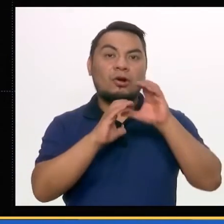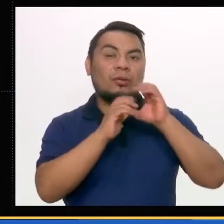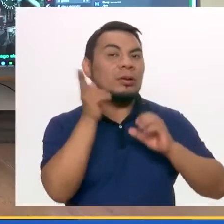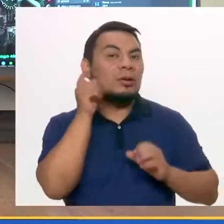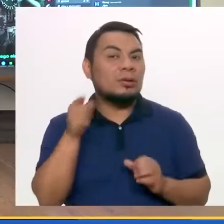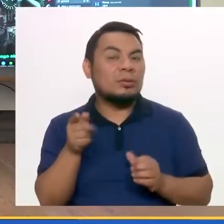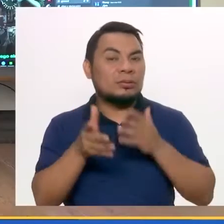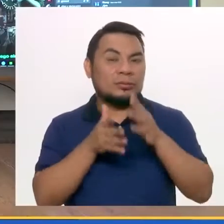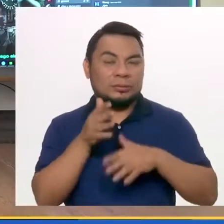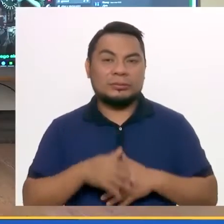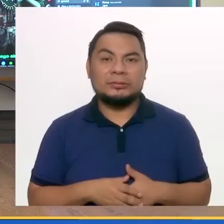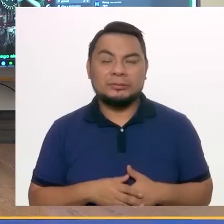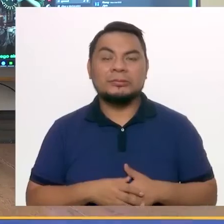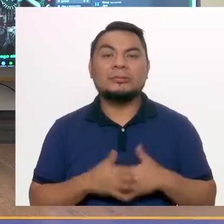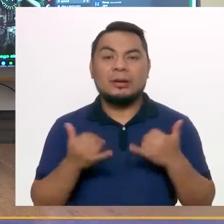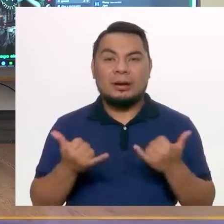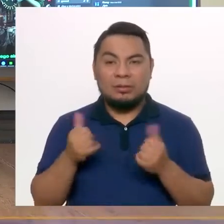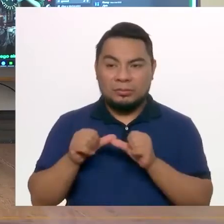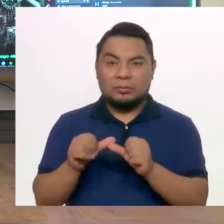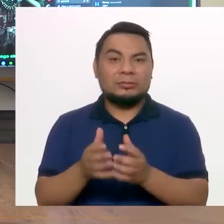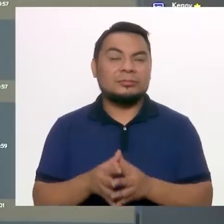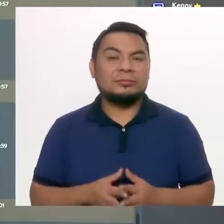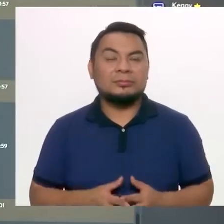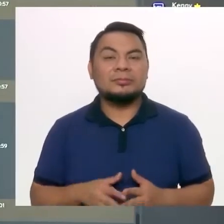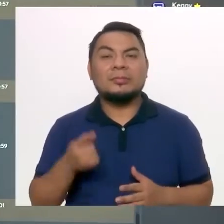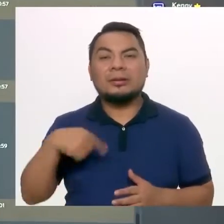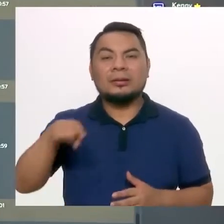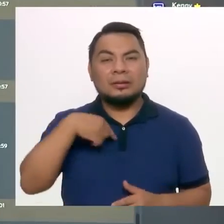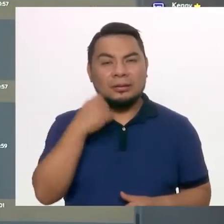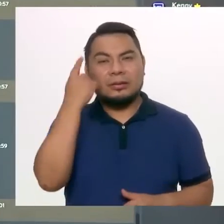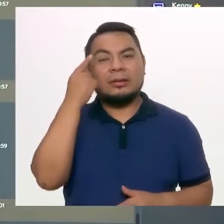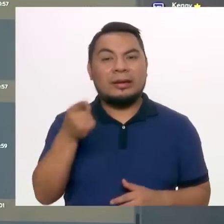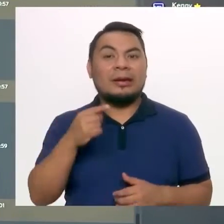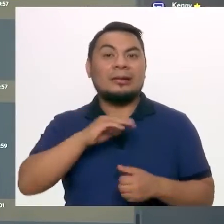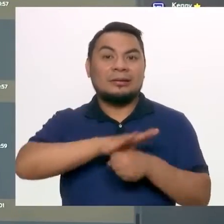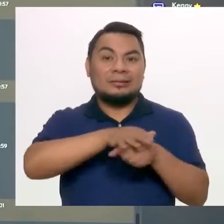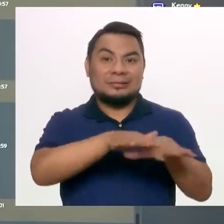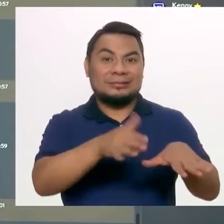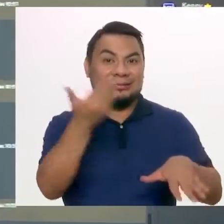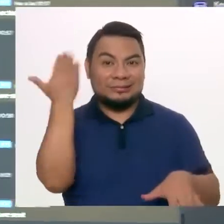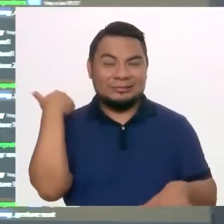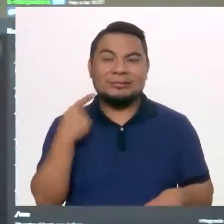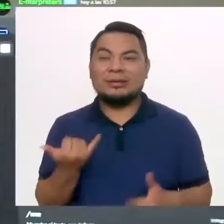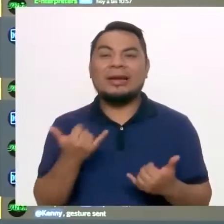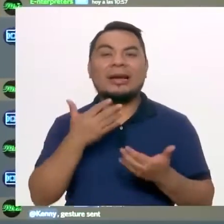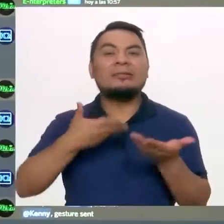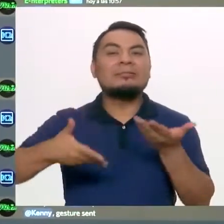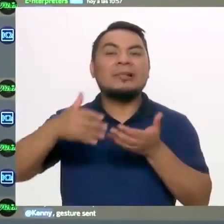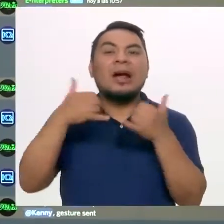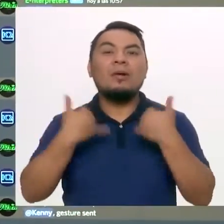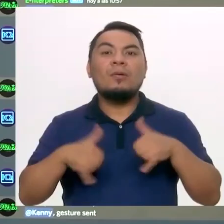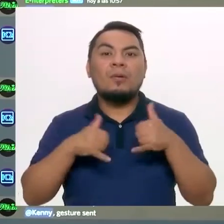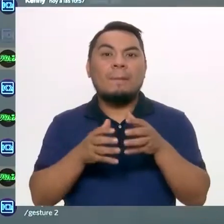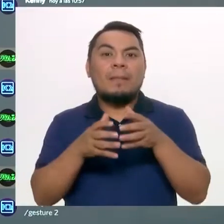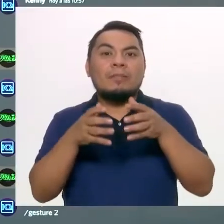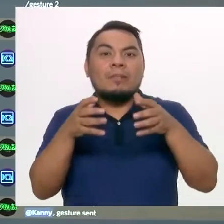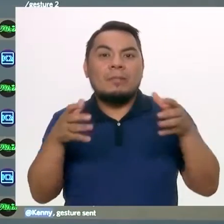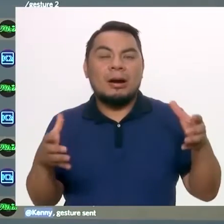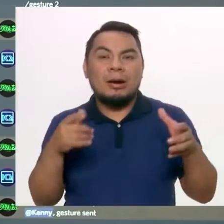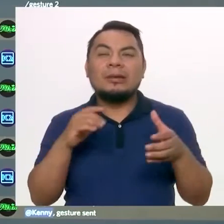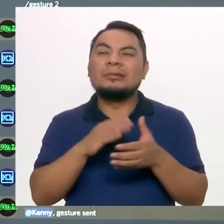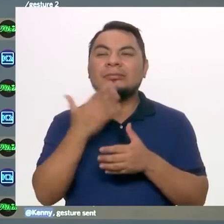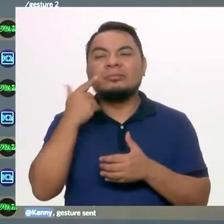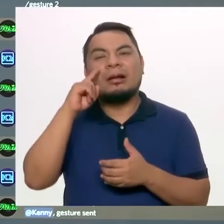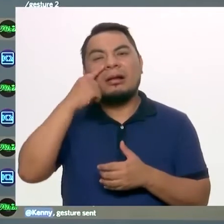sobre todo, instrucciones actualmente. Nos hicimos cuenta, a raíz de la pandemia, que los espacios virtuales de los videojuegos se han